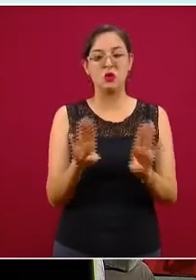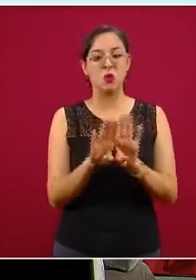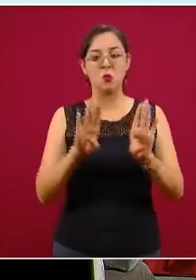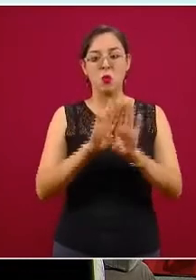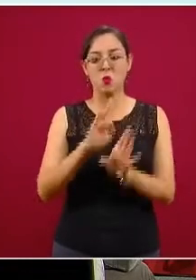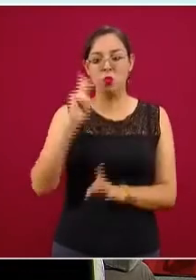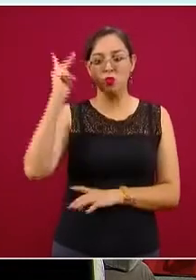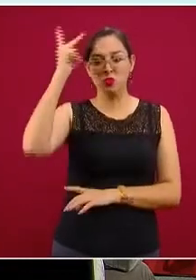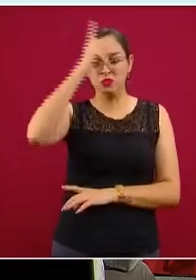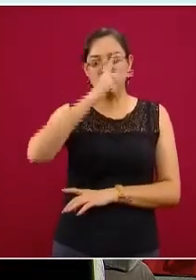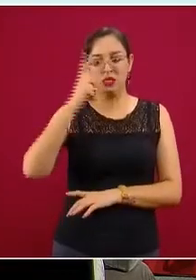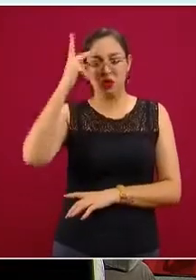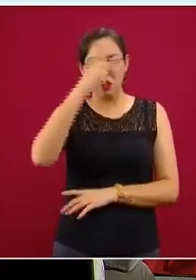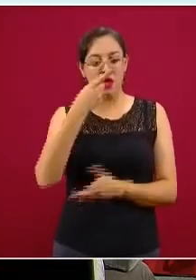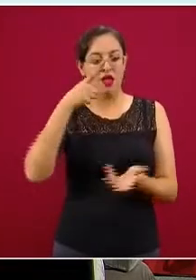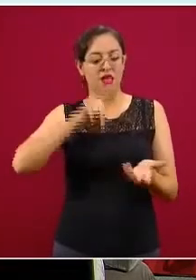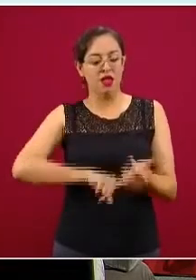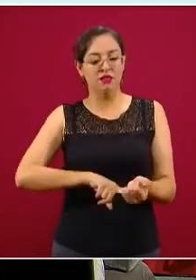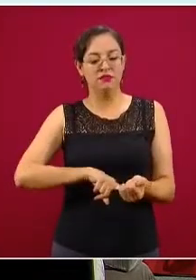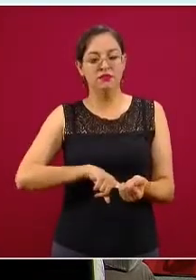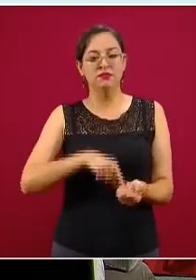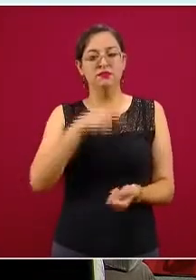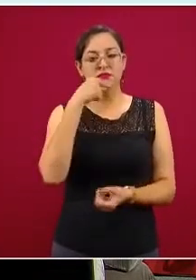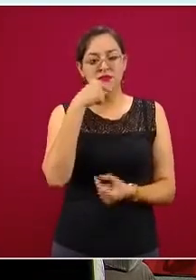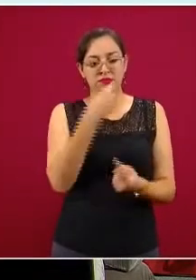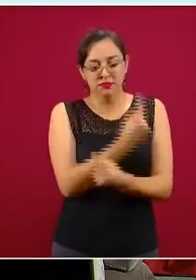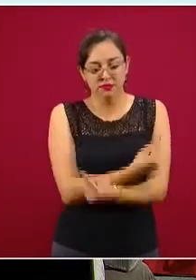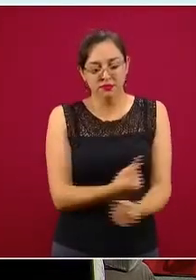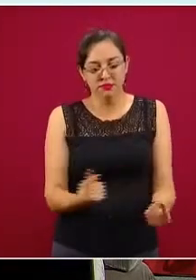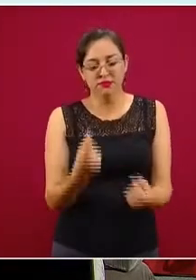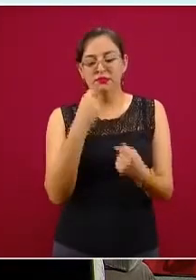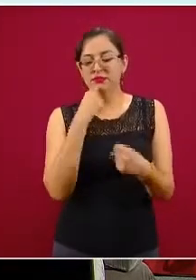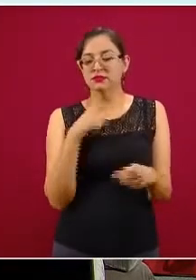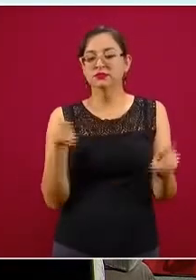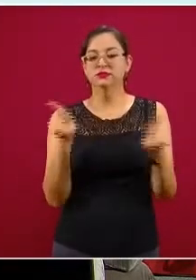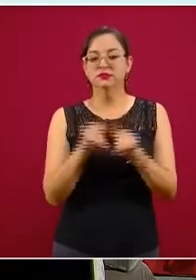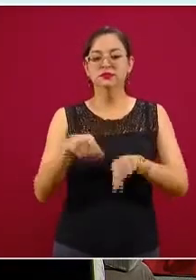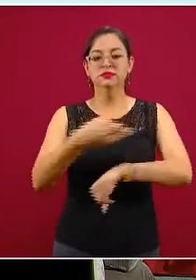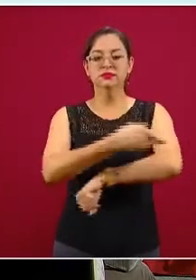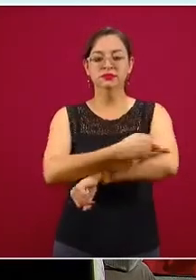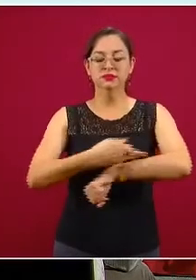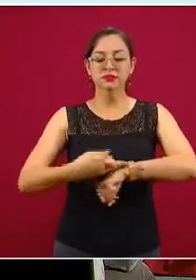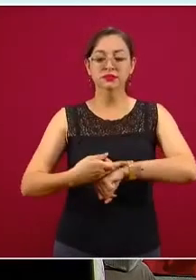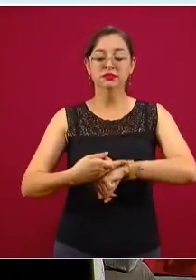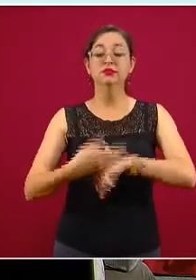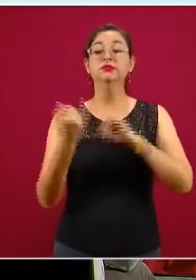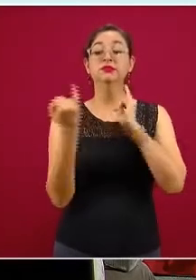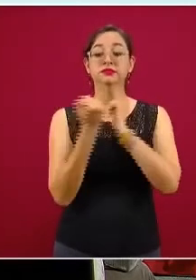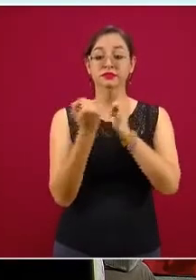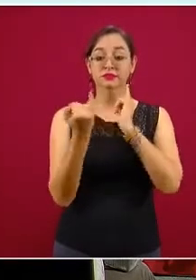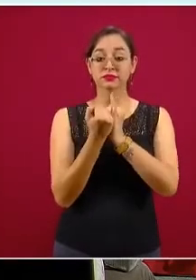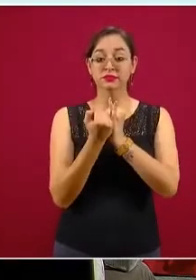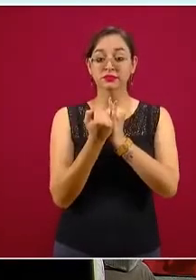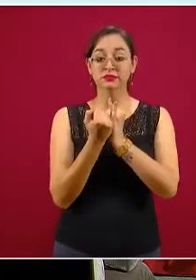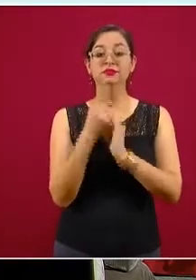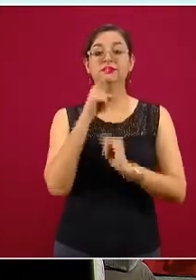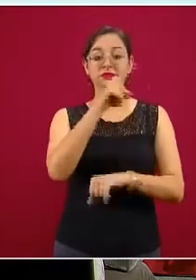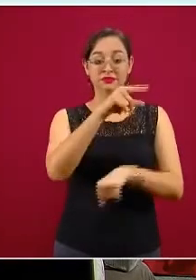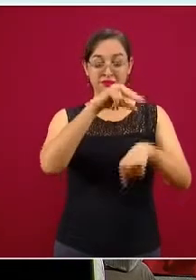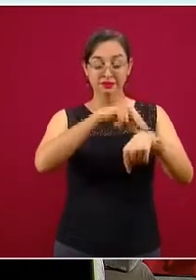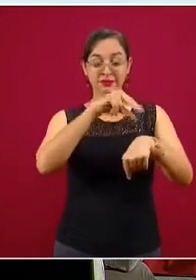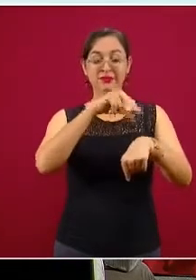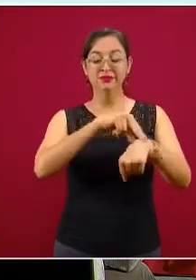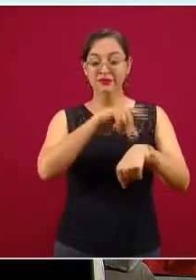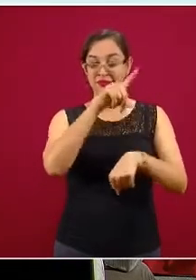en ellos, en las familias, pero además en alguien más, en el personal de